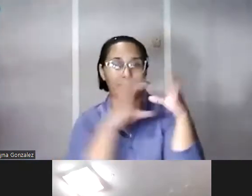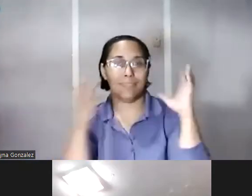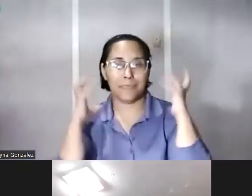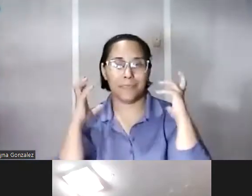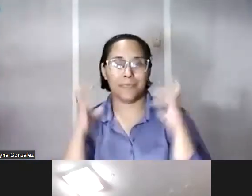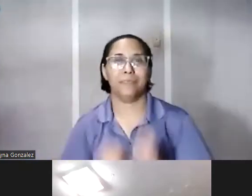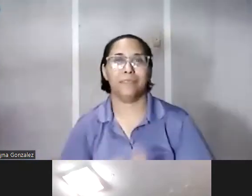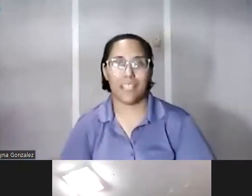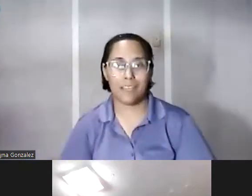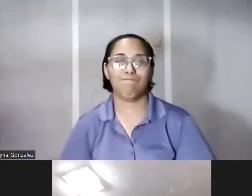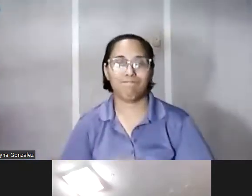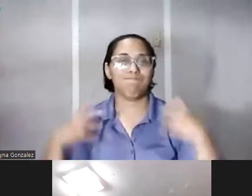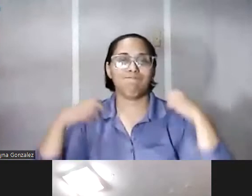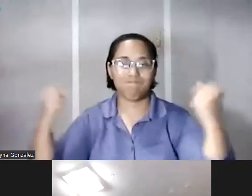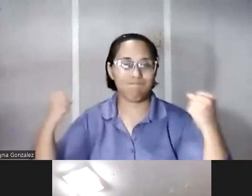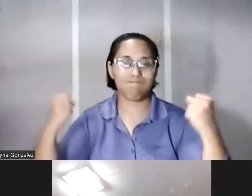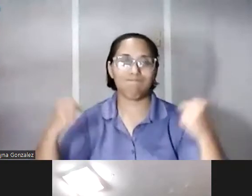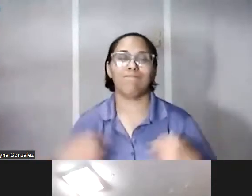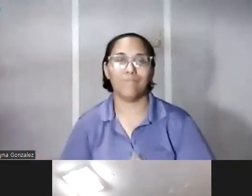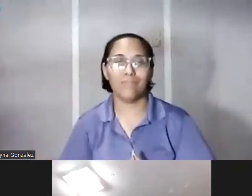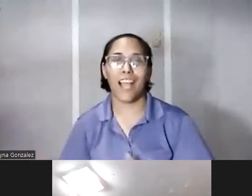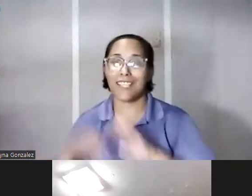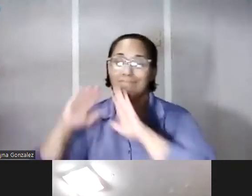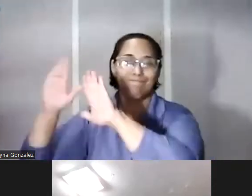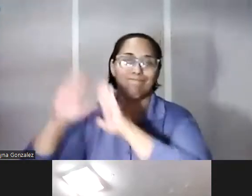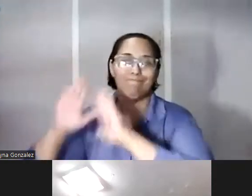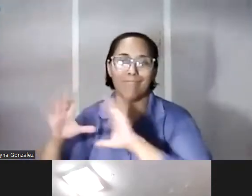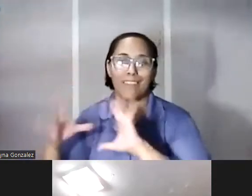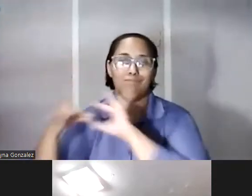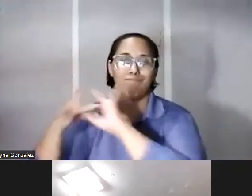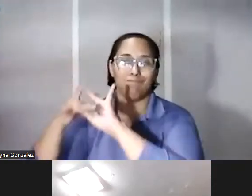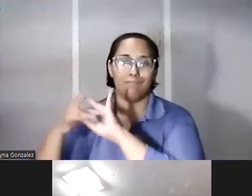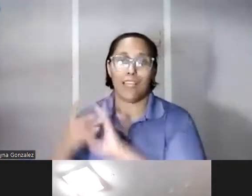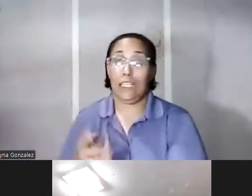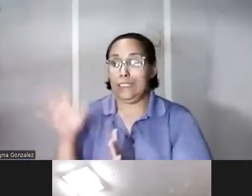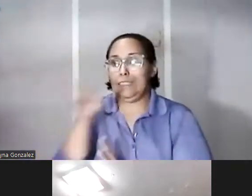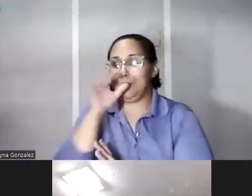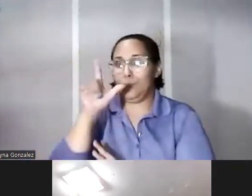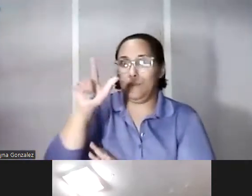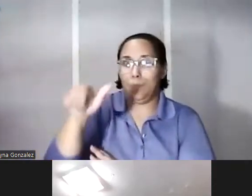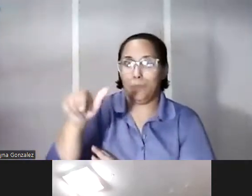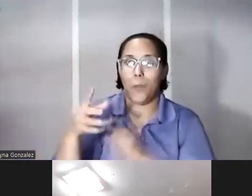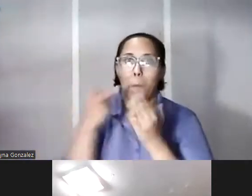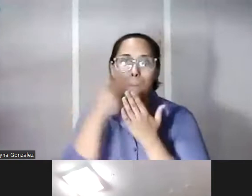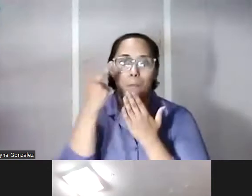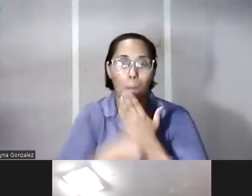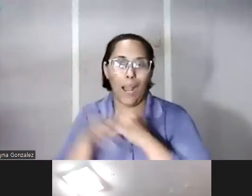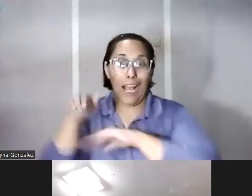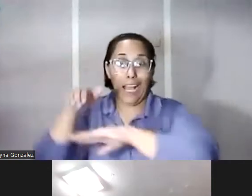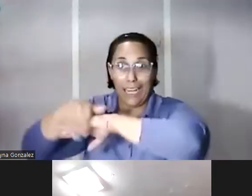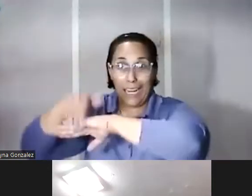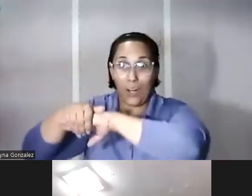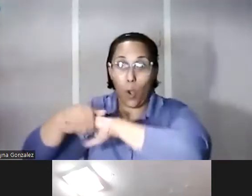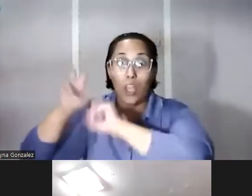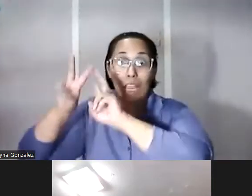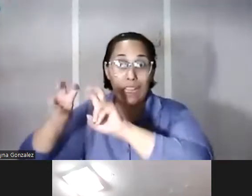así de potente es este medio así de potente es el vínculo y esto por no hablar luego de los programas de medianoche en los que se hace todo el análisis